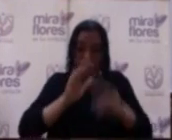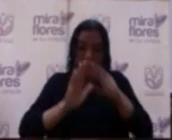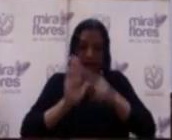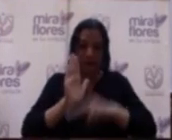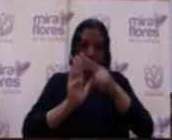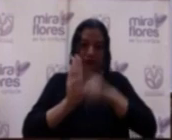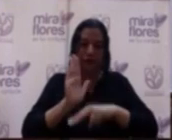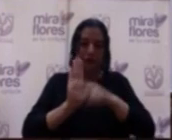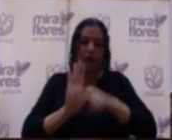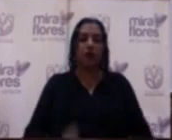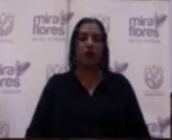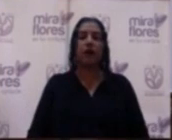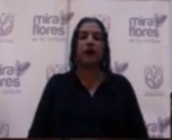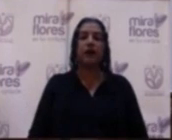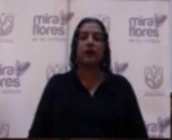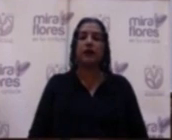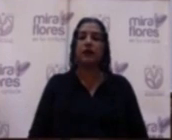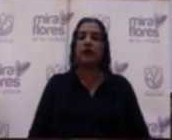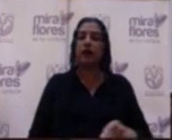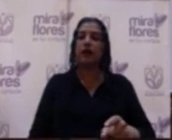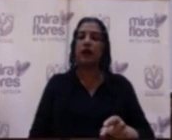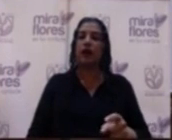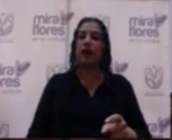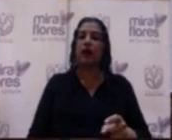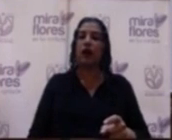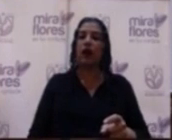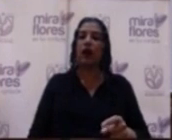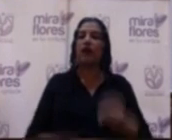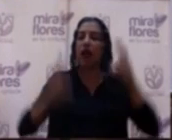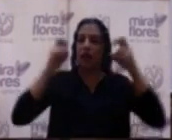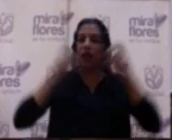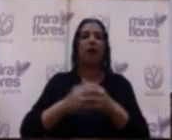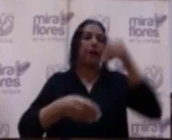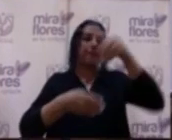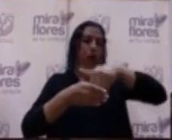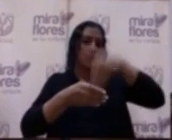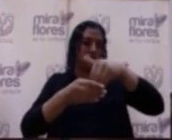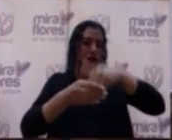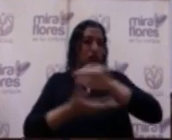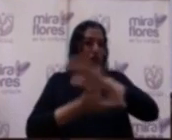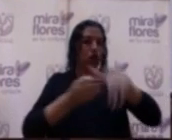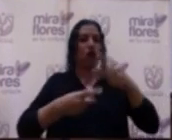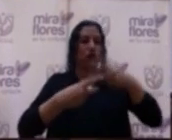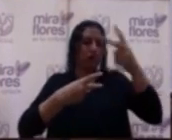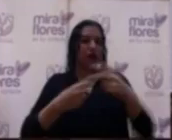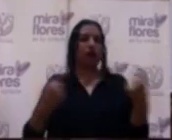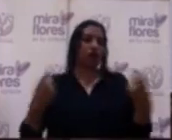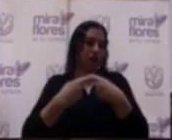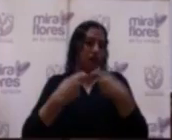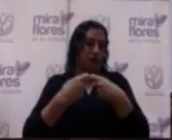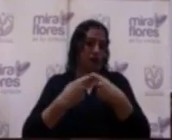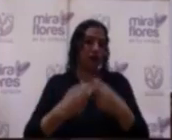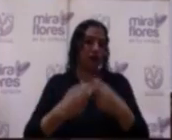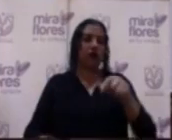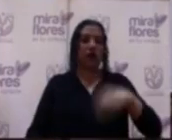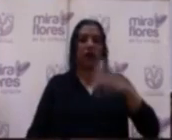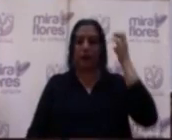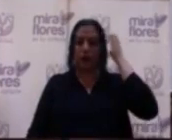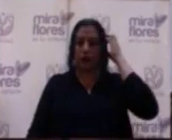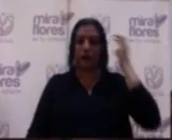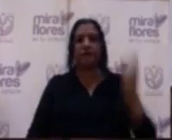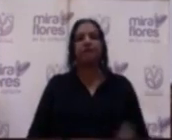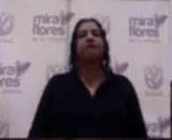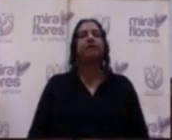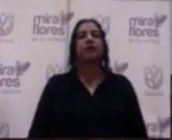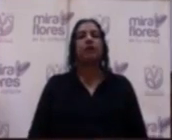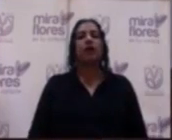puntaje obtenido mediante la votación a distancia de los vecinos miraflorinos. Es lo que quería mencionar. Muy bien, ¿y